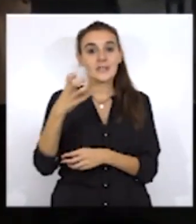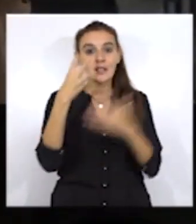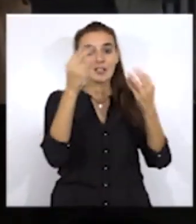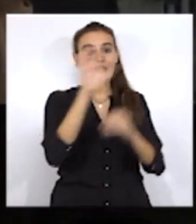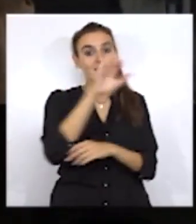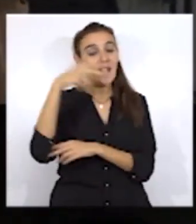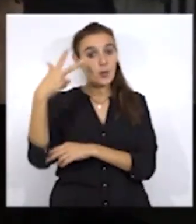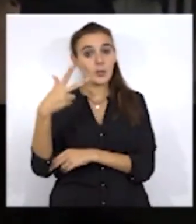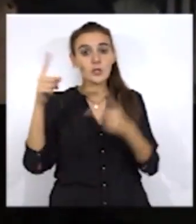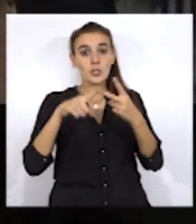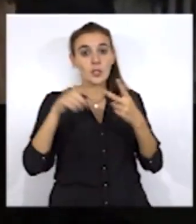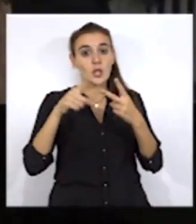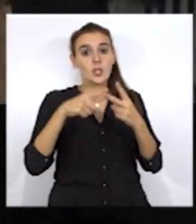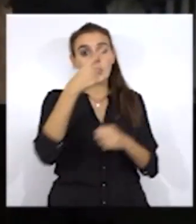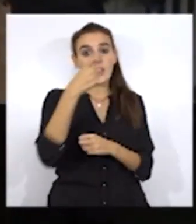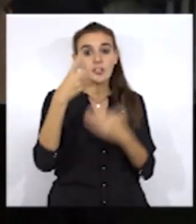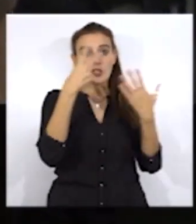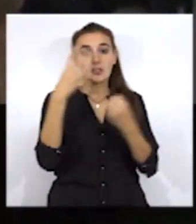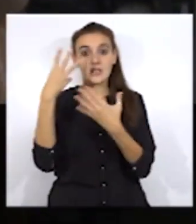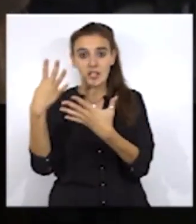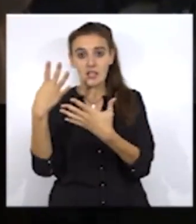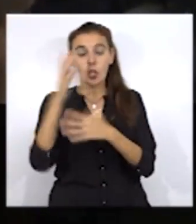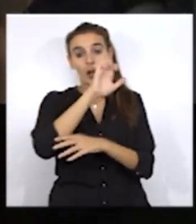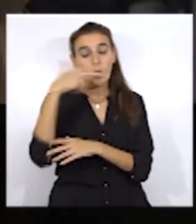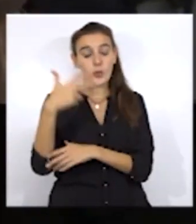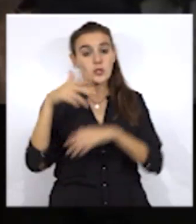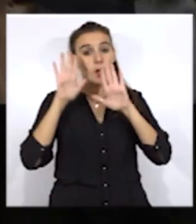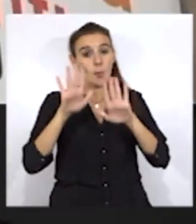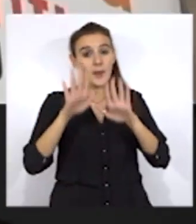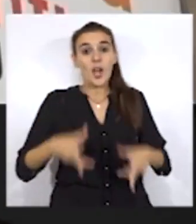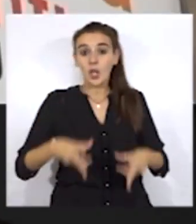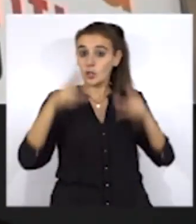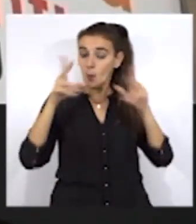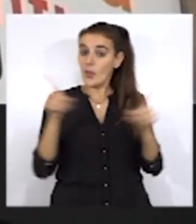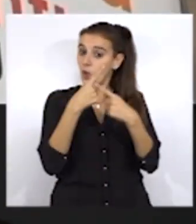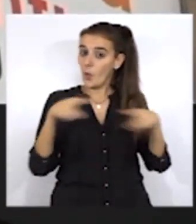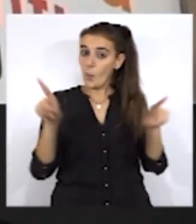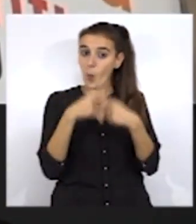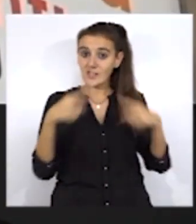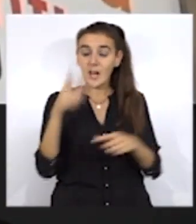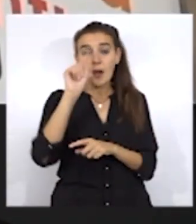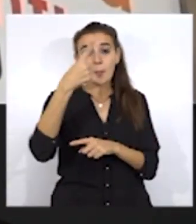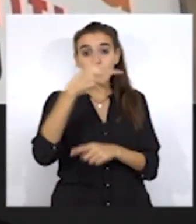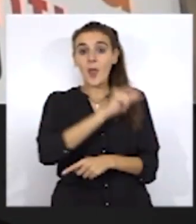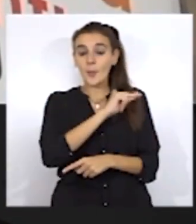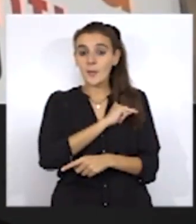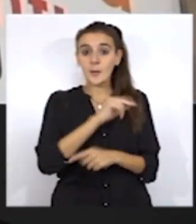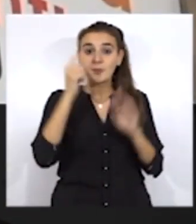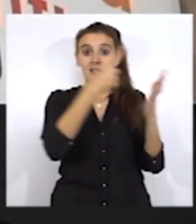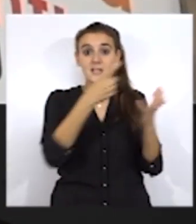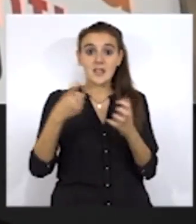185 euros, salvo en las de cortometraje y música, donde el primer premio es de 610 euros y el